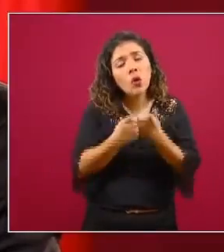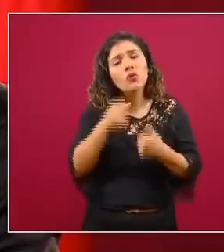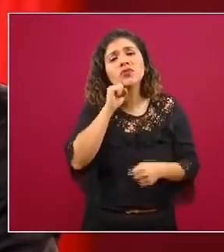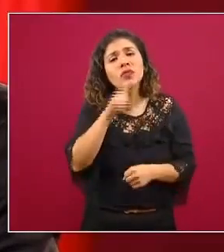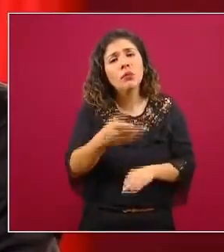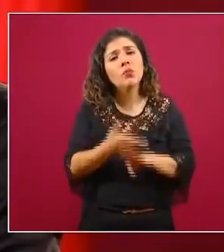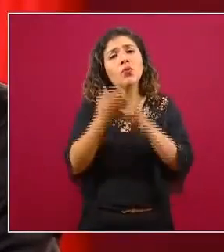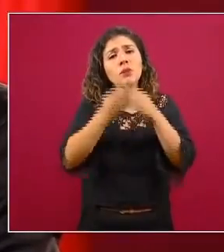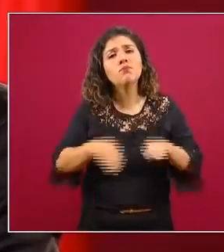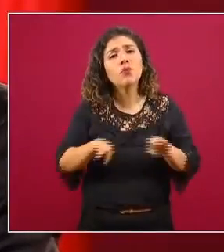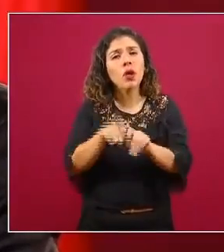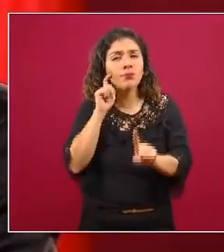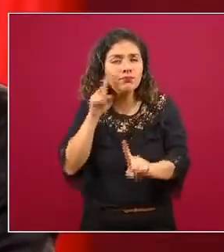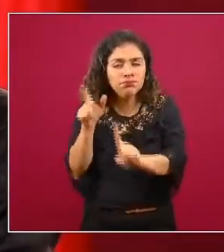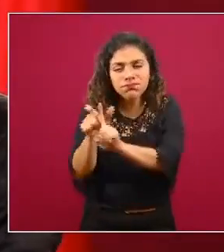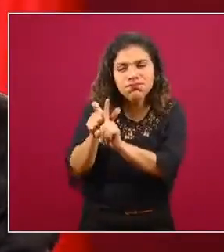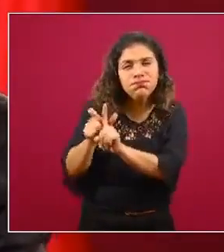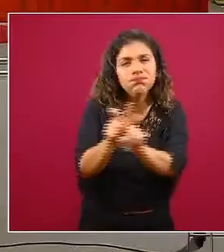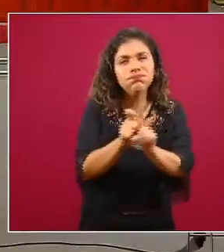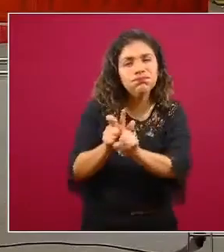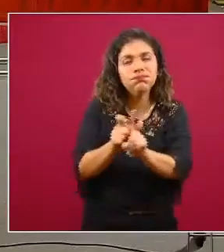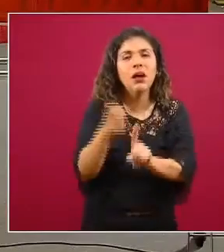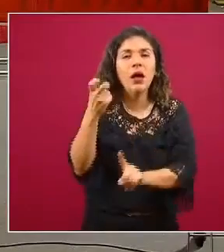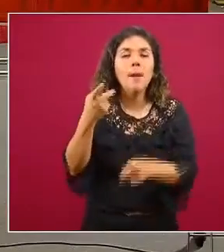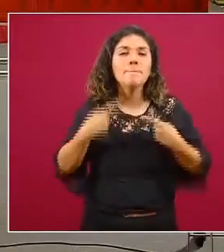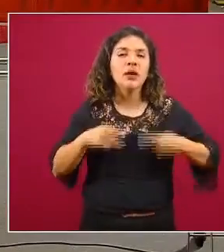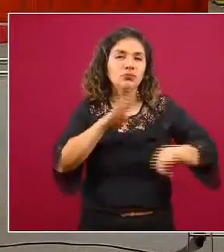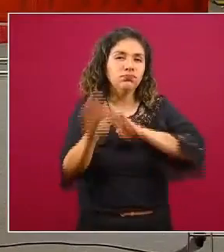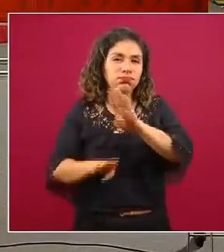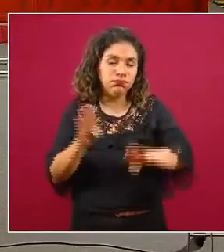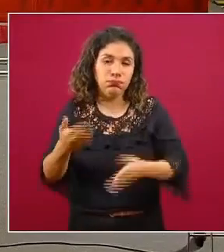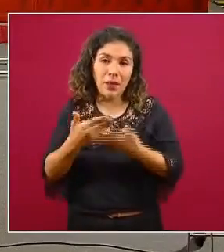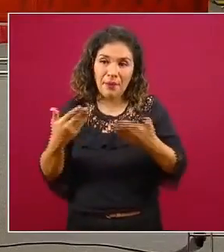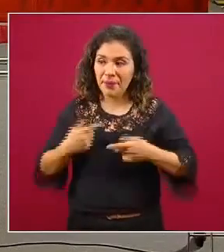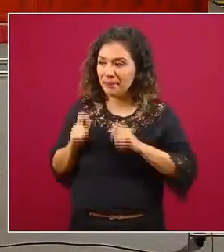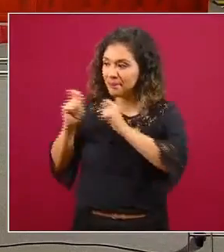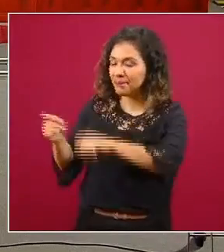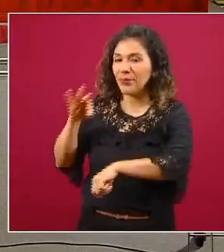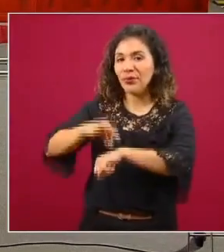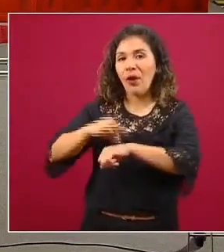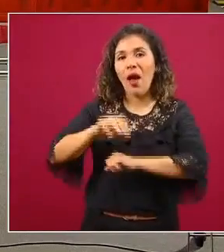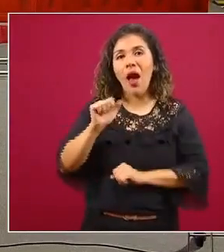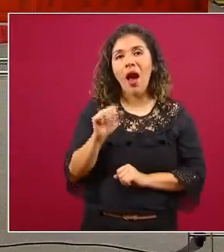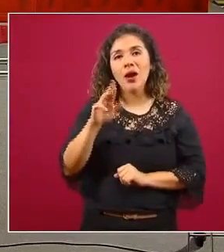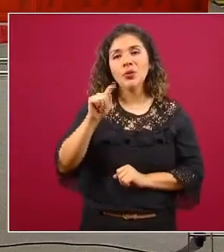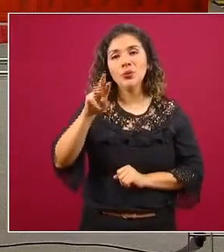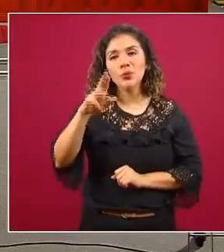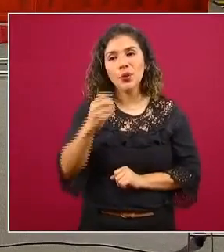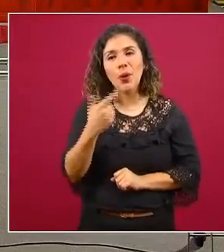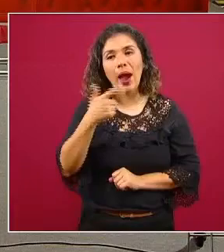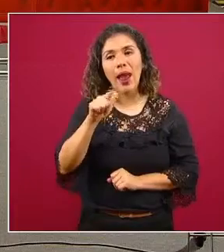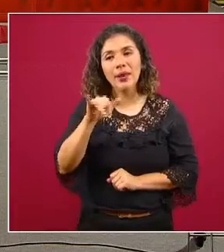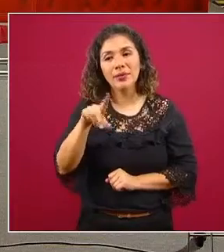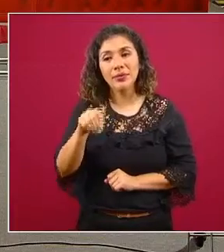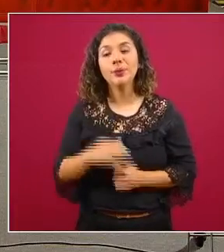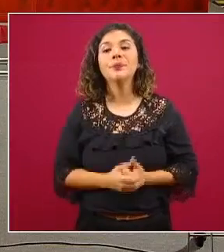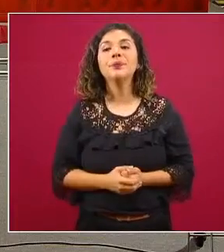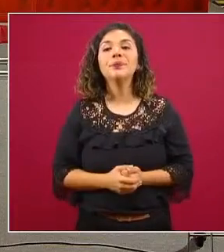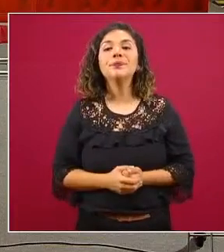importante de las defunciones entonces le cedo la palabra al doctor Arturo Galindo gracias buenas noches